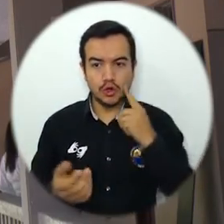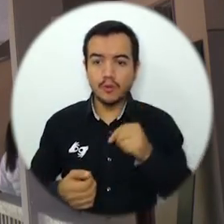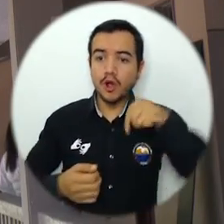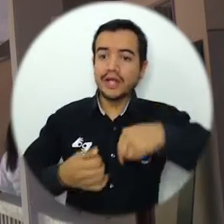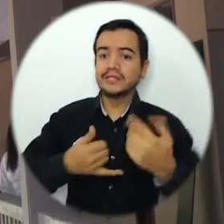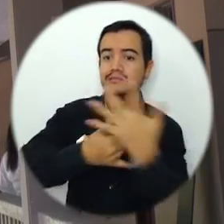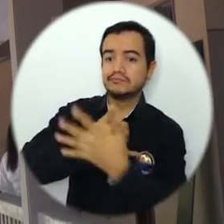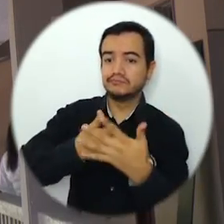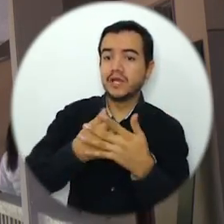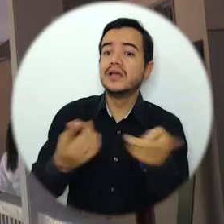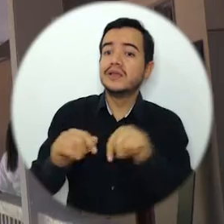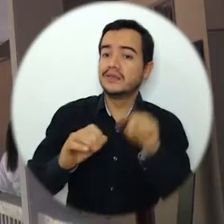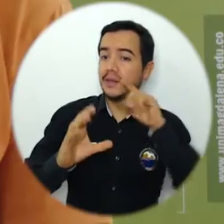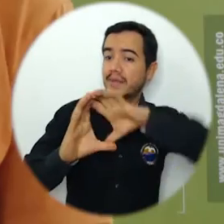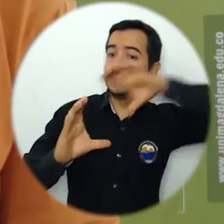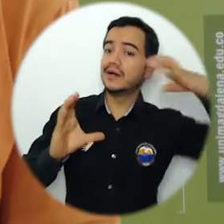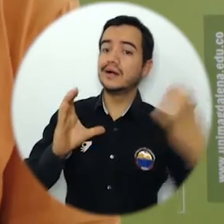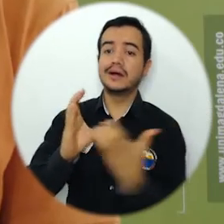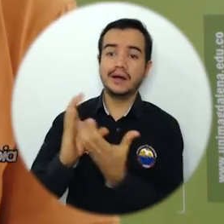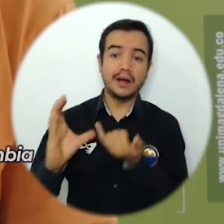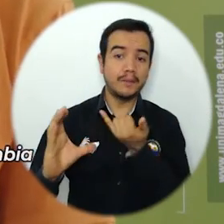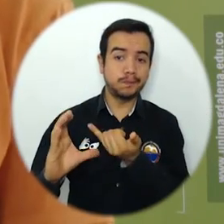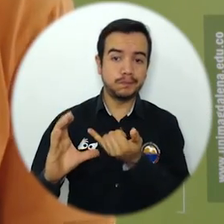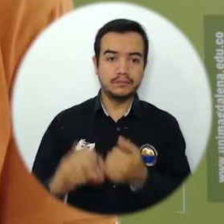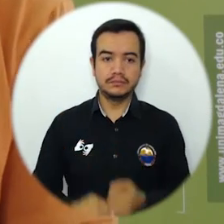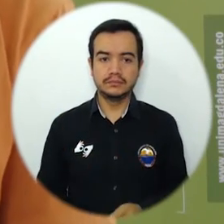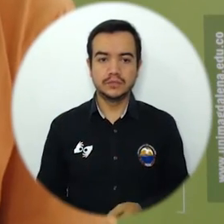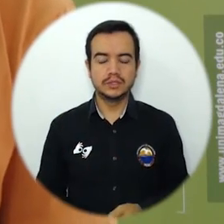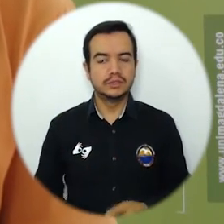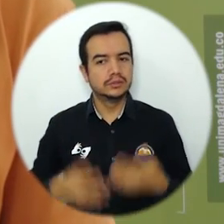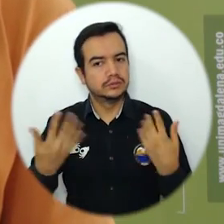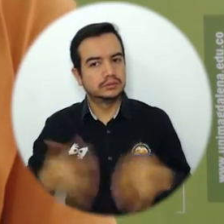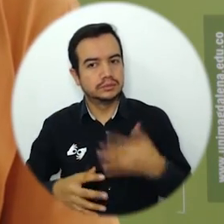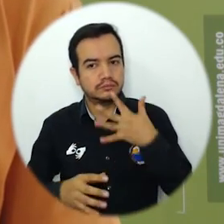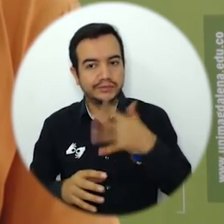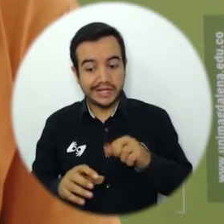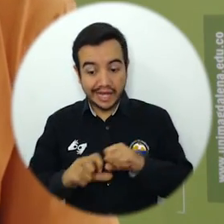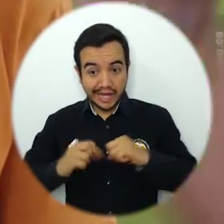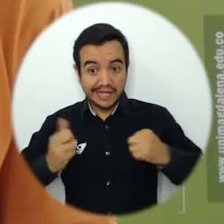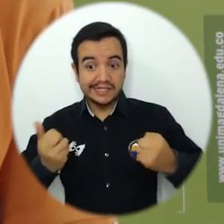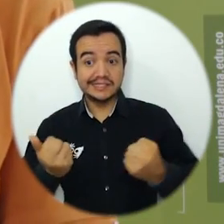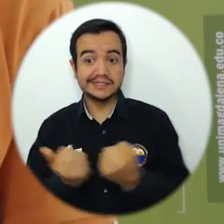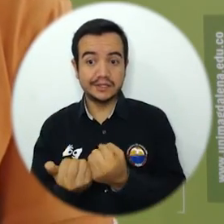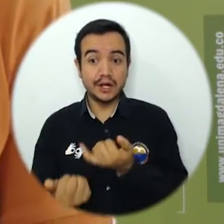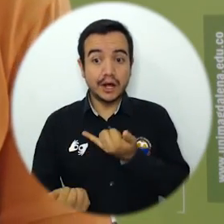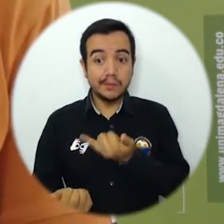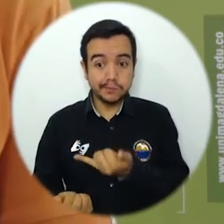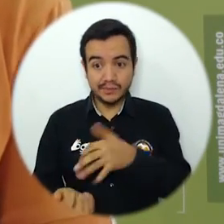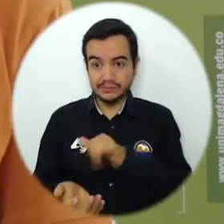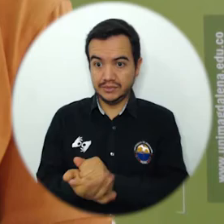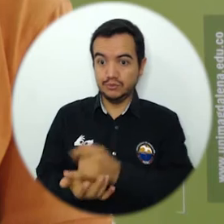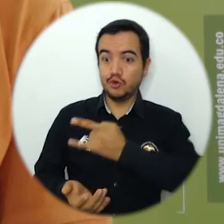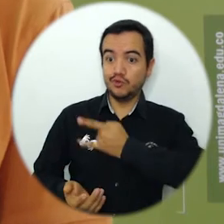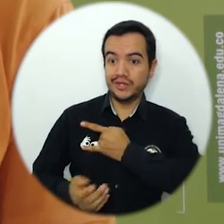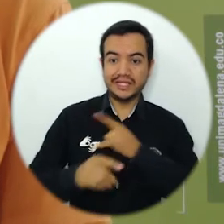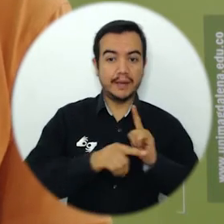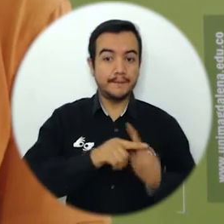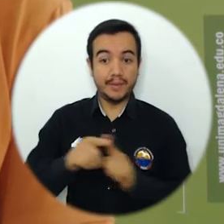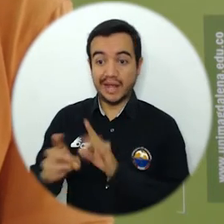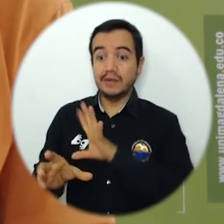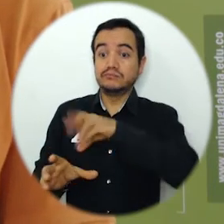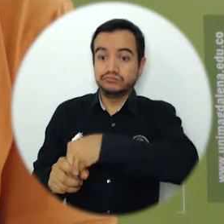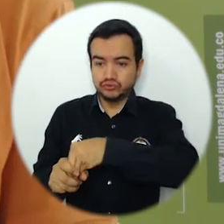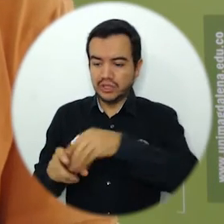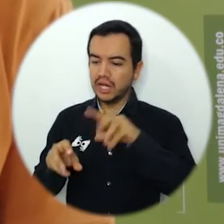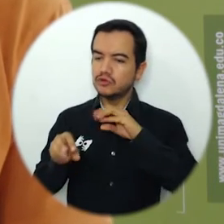humanos a nivel nacional e internacional. Parece que es lo mejor que se puede dar en las universidades, en las aulas, para que no solamente